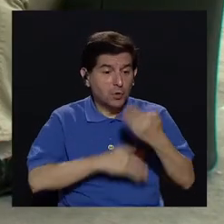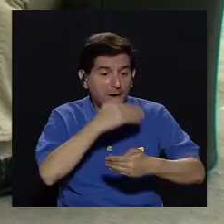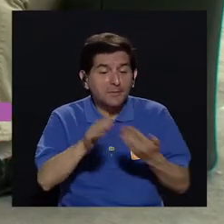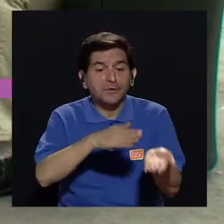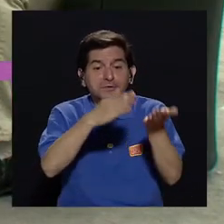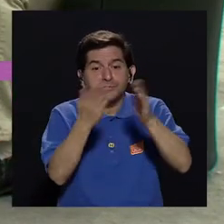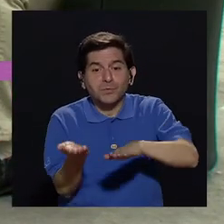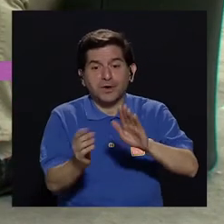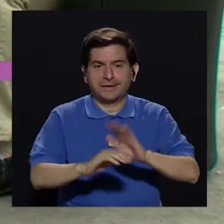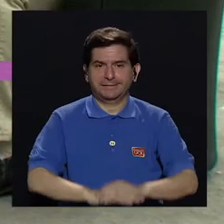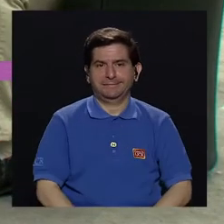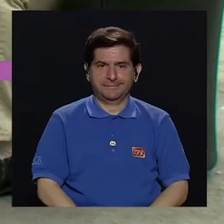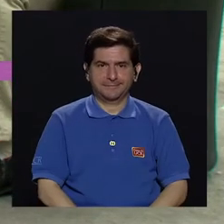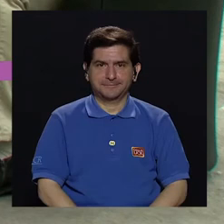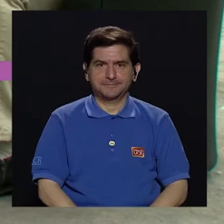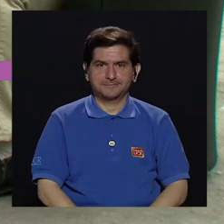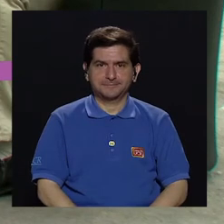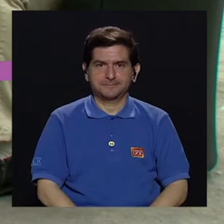muriendo.